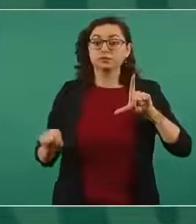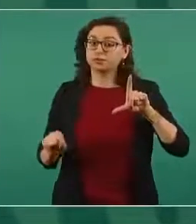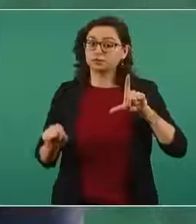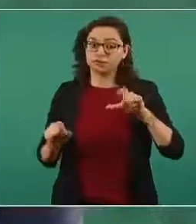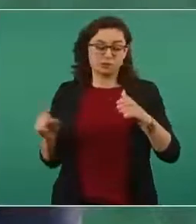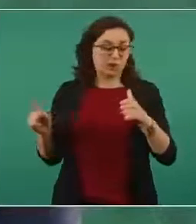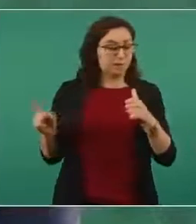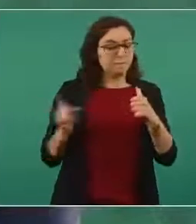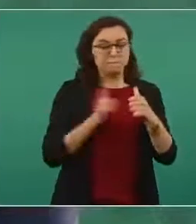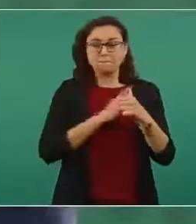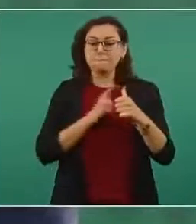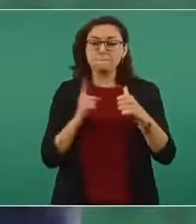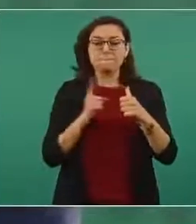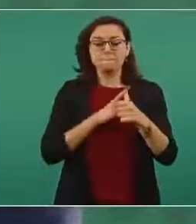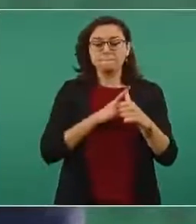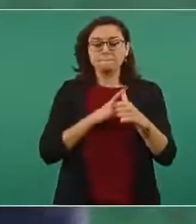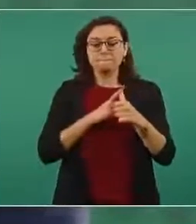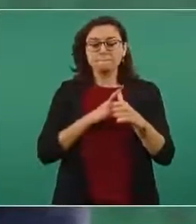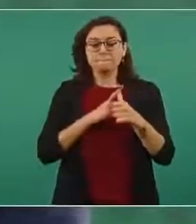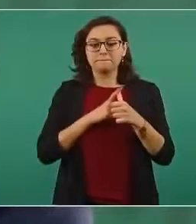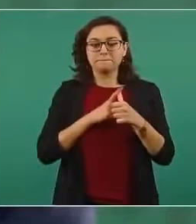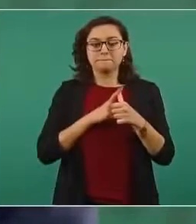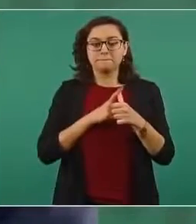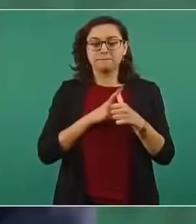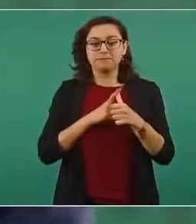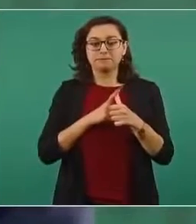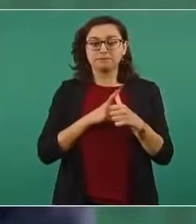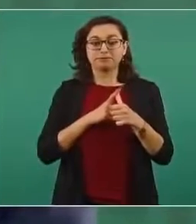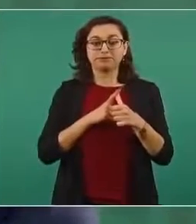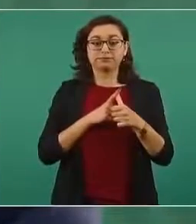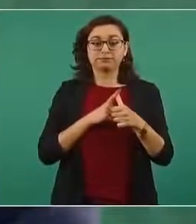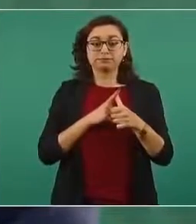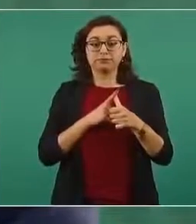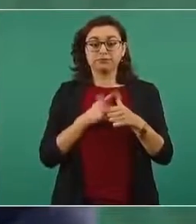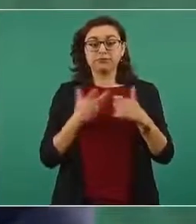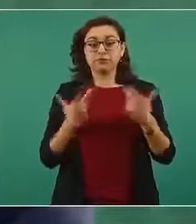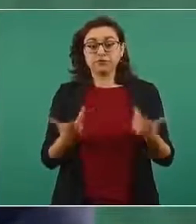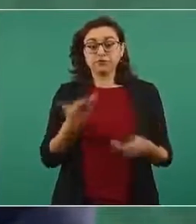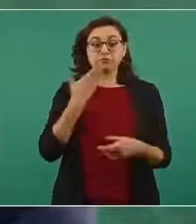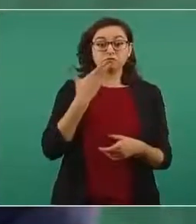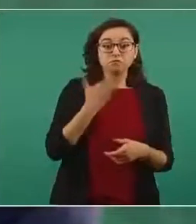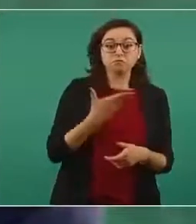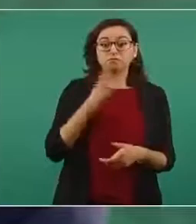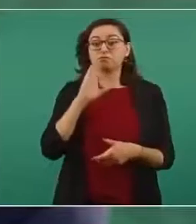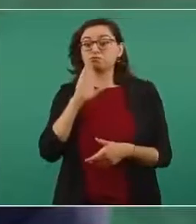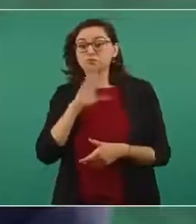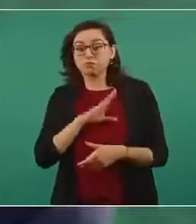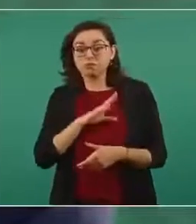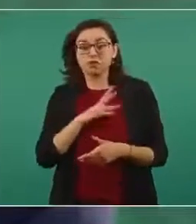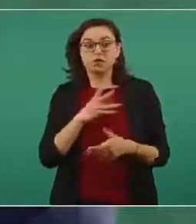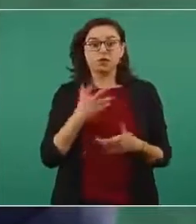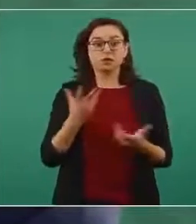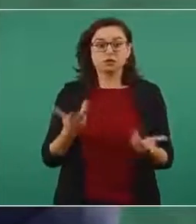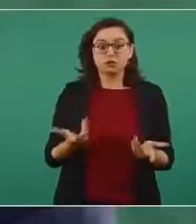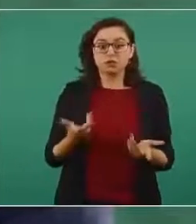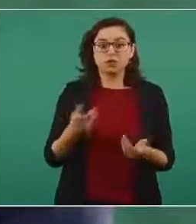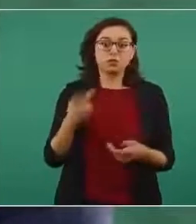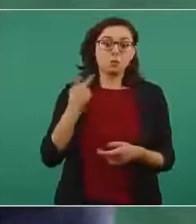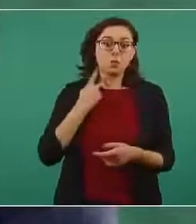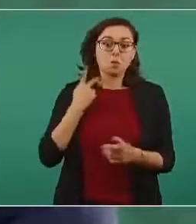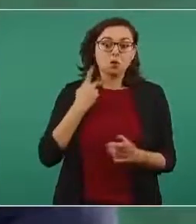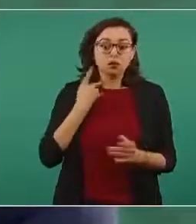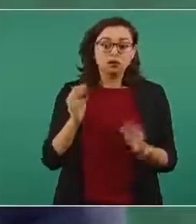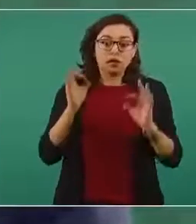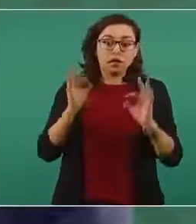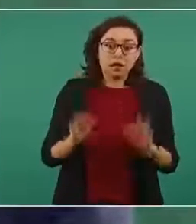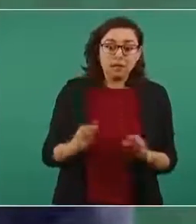todo. Entonces, independientemente de que si es correcto o no es correcto, si es lo políticamente